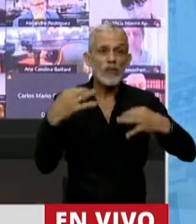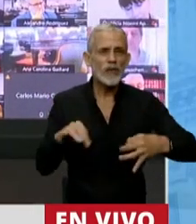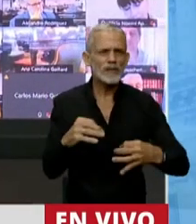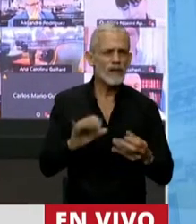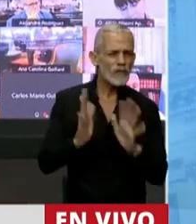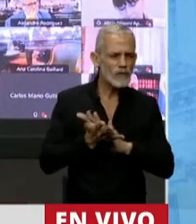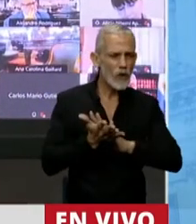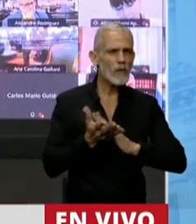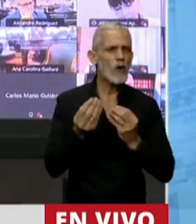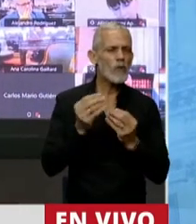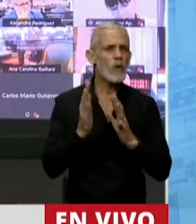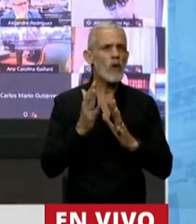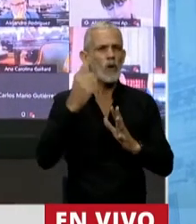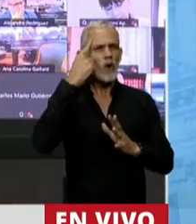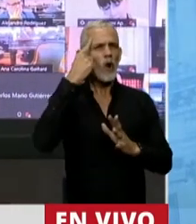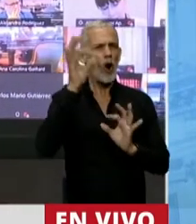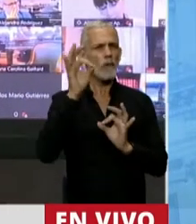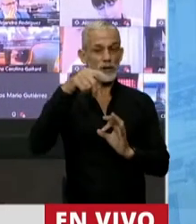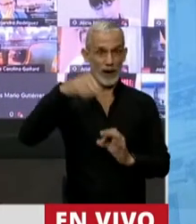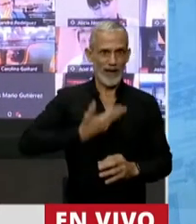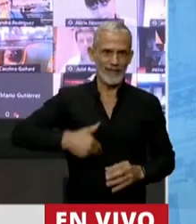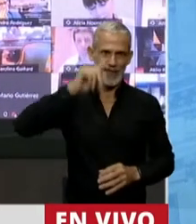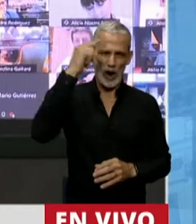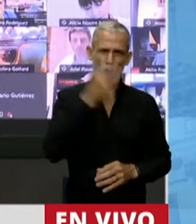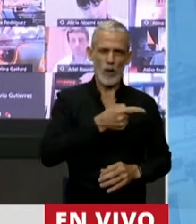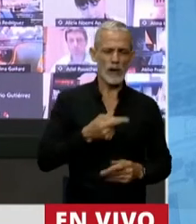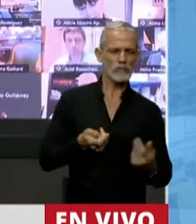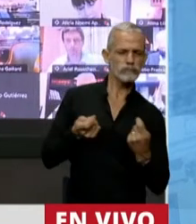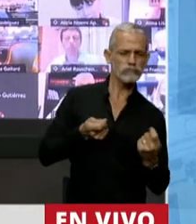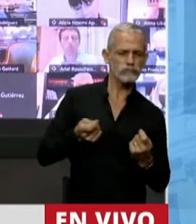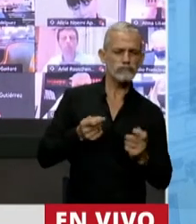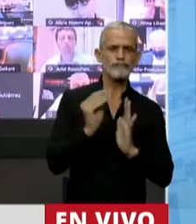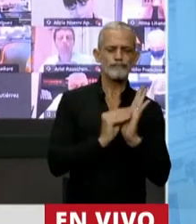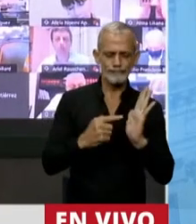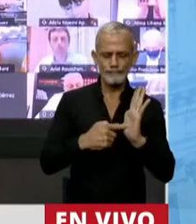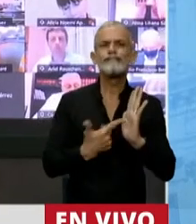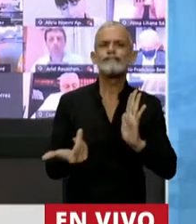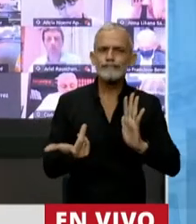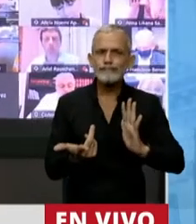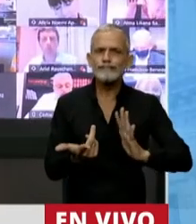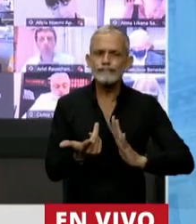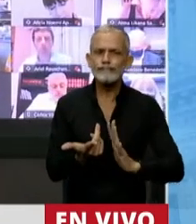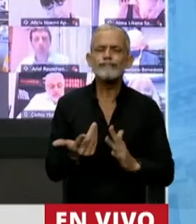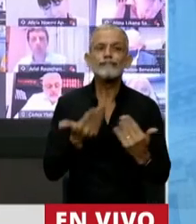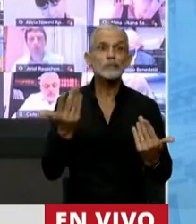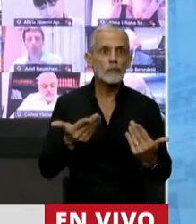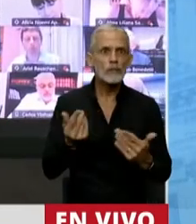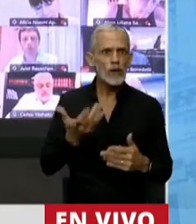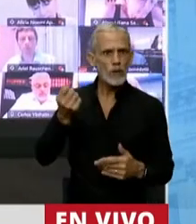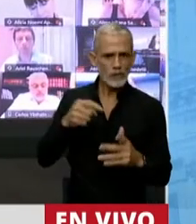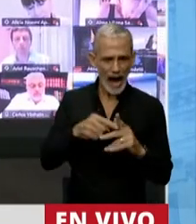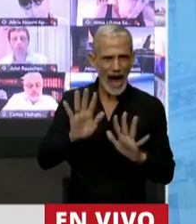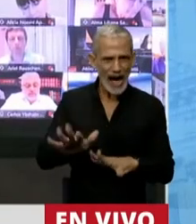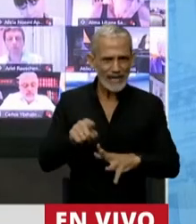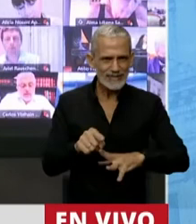mapeo de los criterios con que este gobierno enfrenta la agenda. En este sentido, la adopción